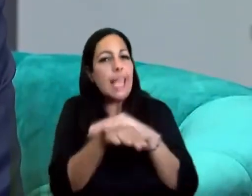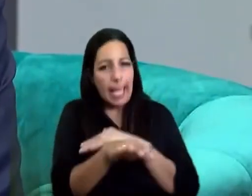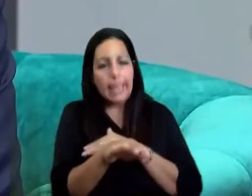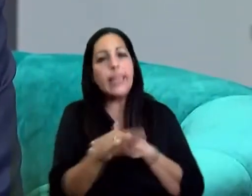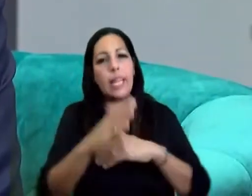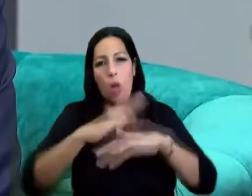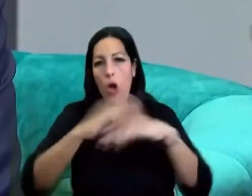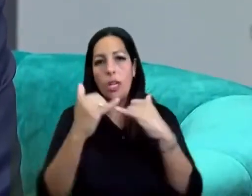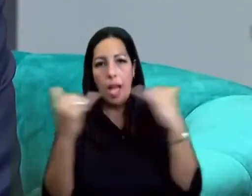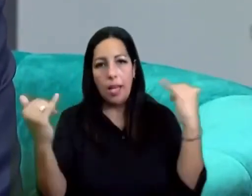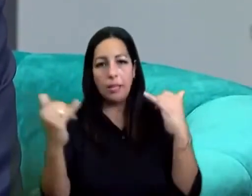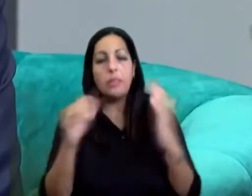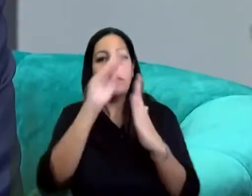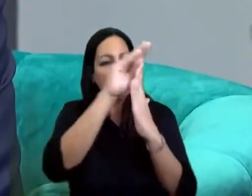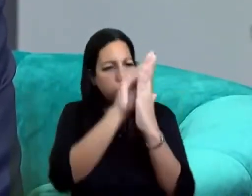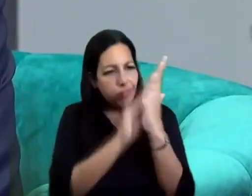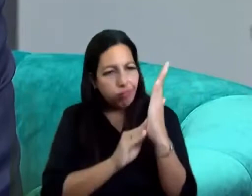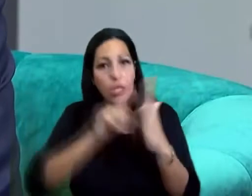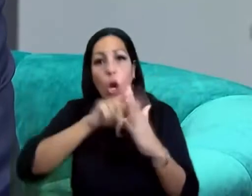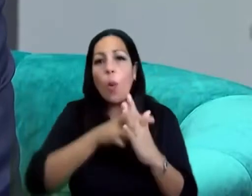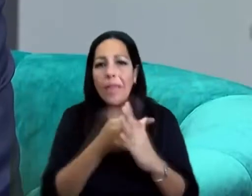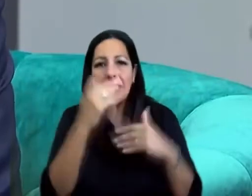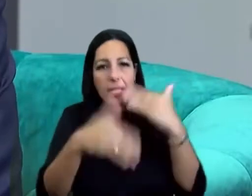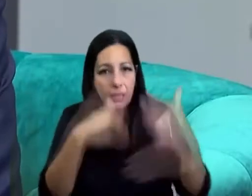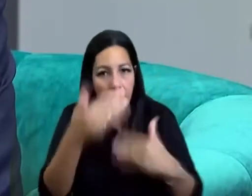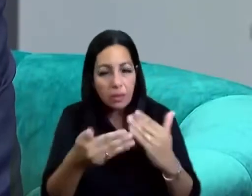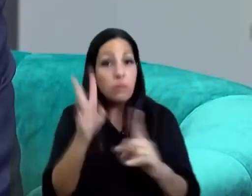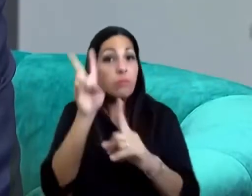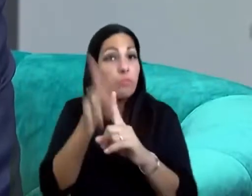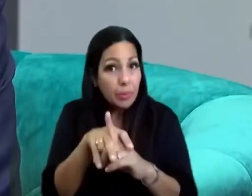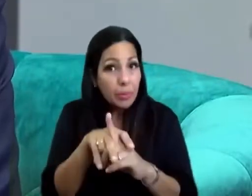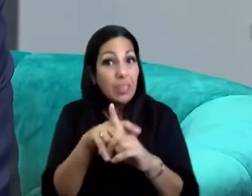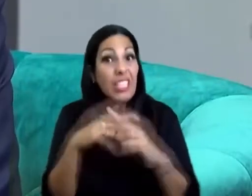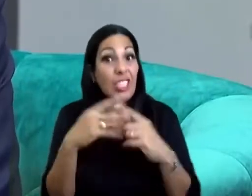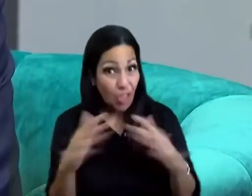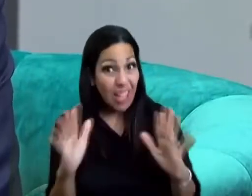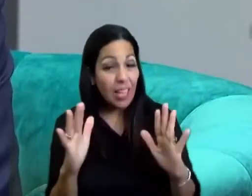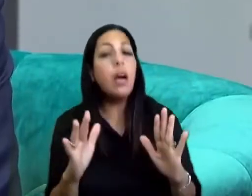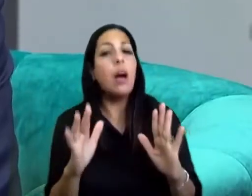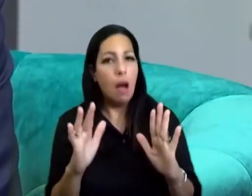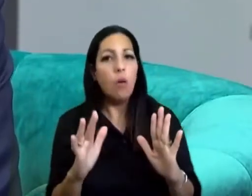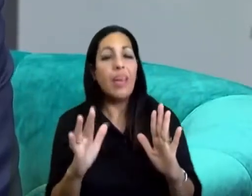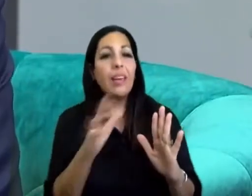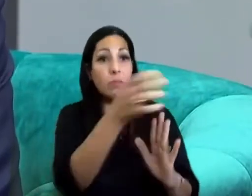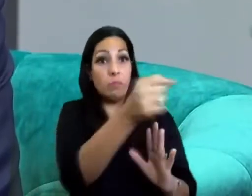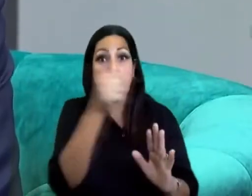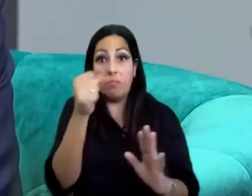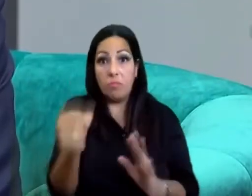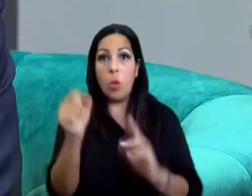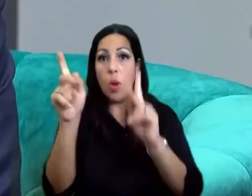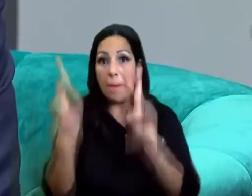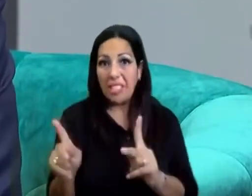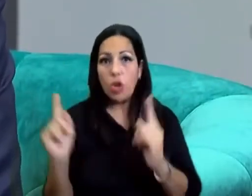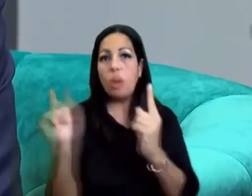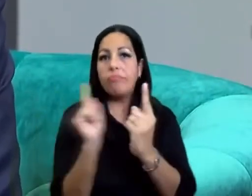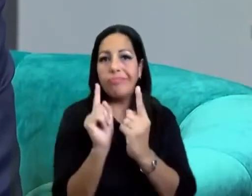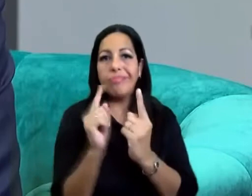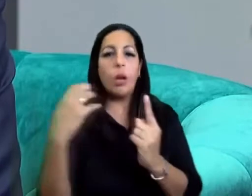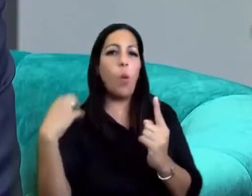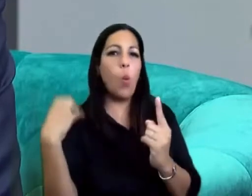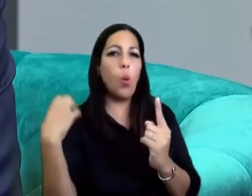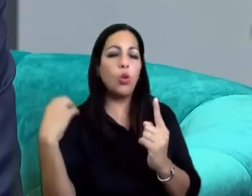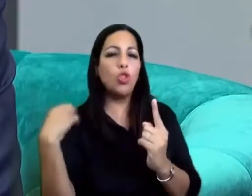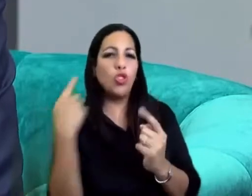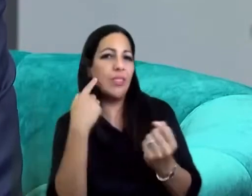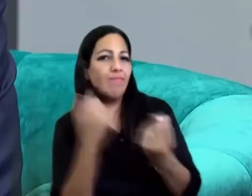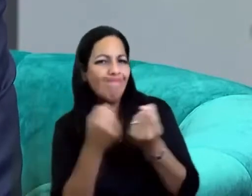nuestra página web, llenen su solicitud, la sometan y una vez el caso sea asignado, trabajen con su coach